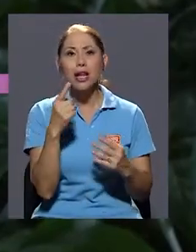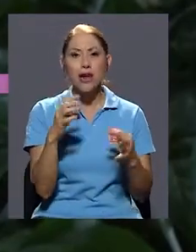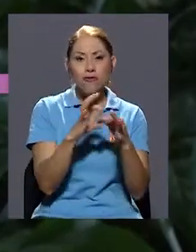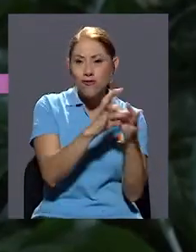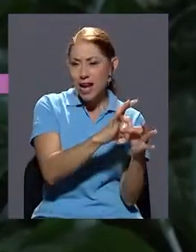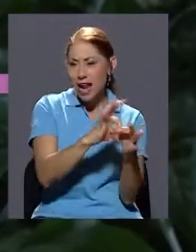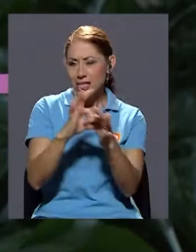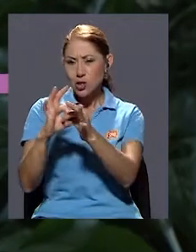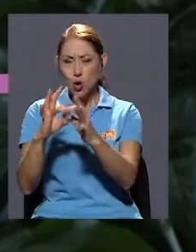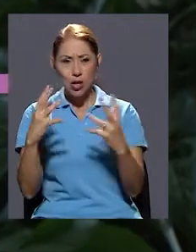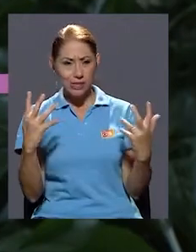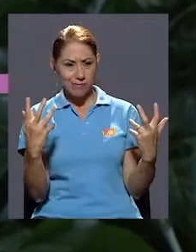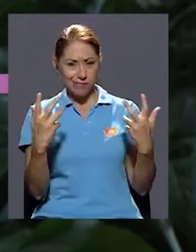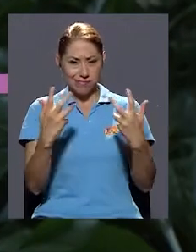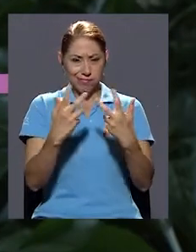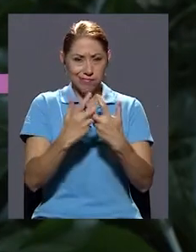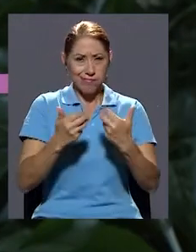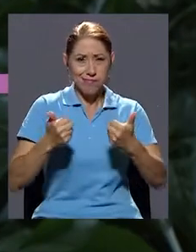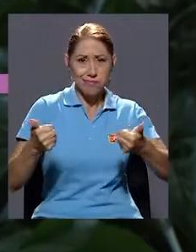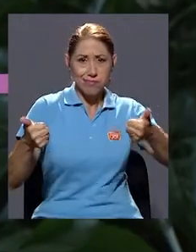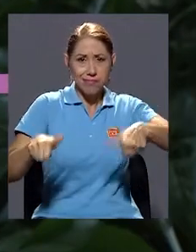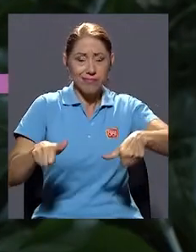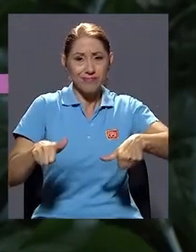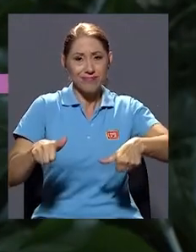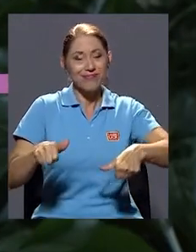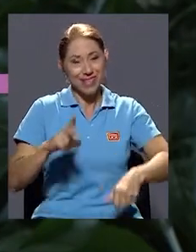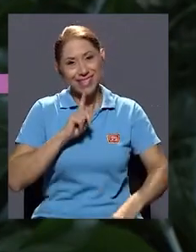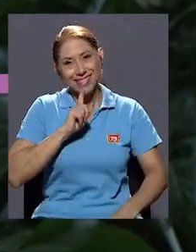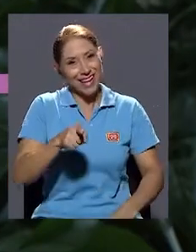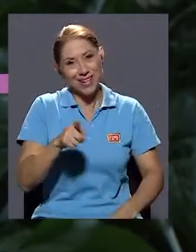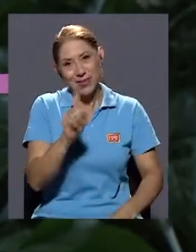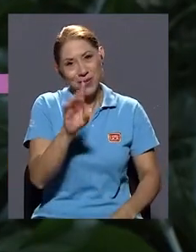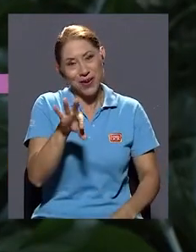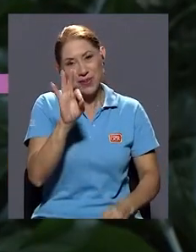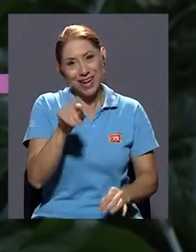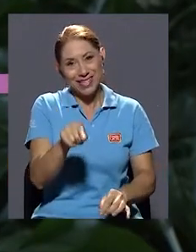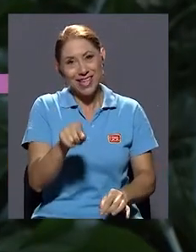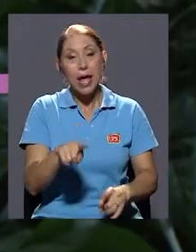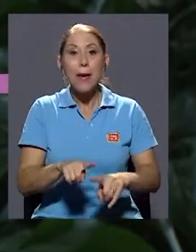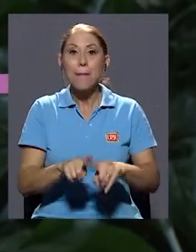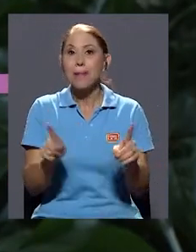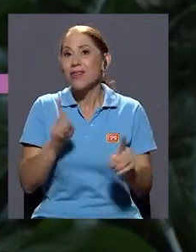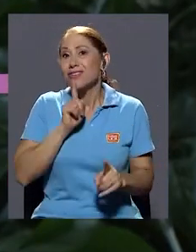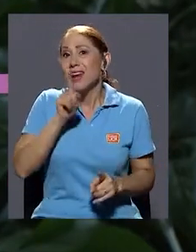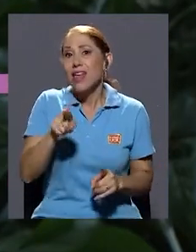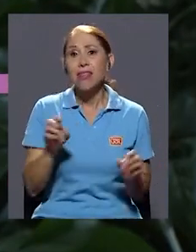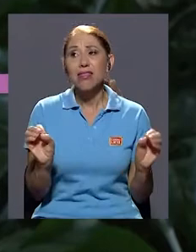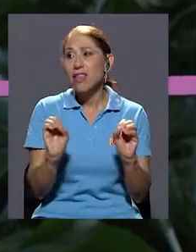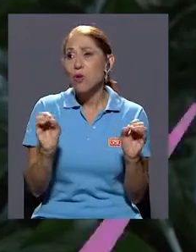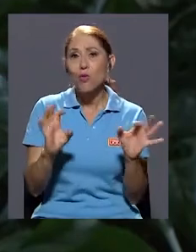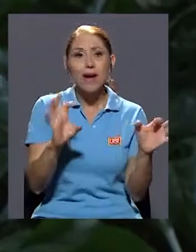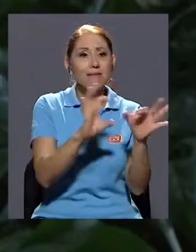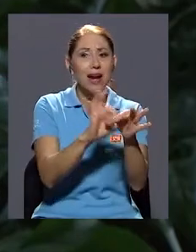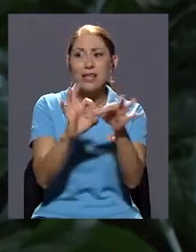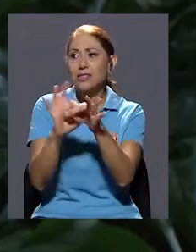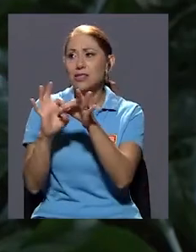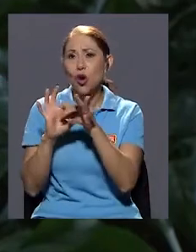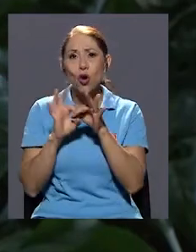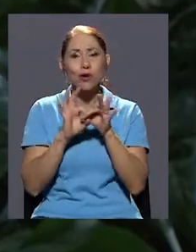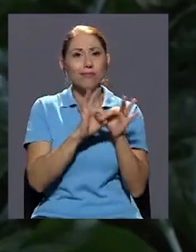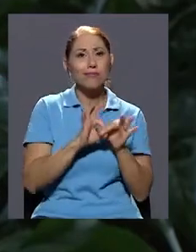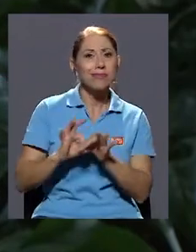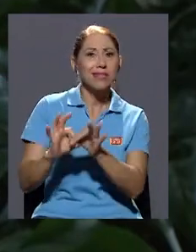totalmente consensuales, pues es cierto. Pero en realidad ninguna relación es simple,